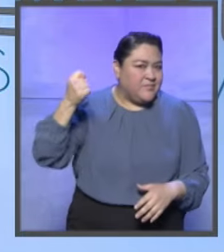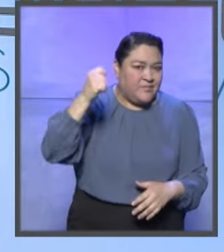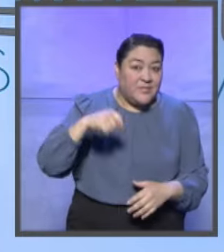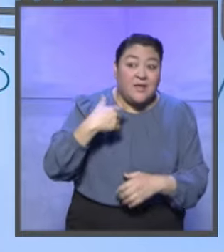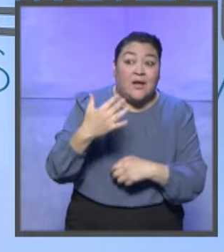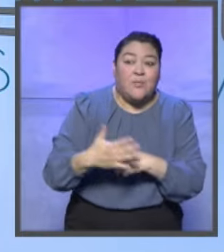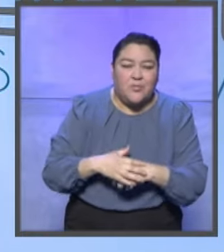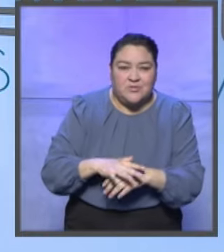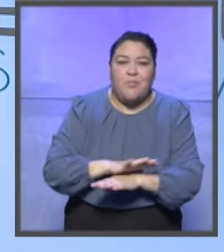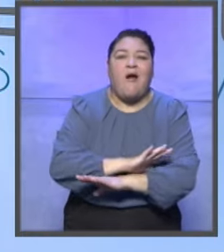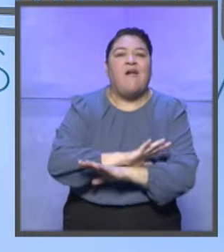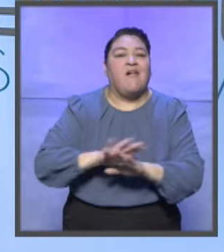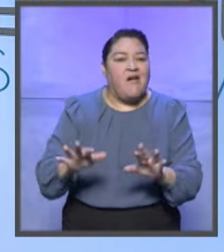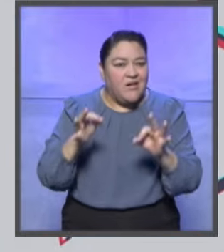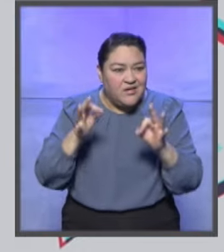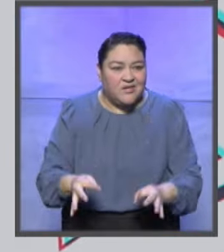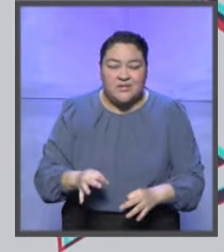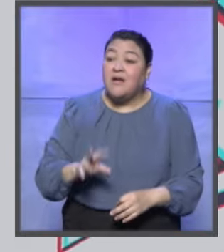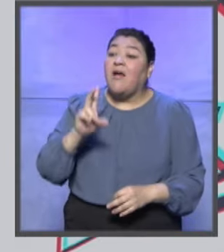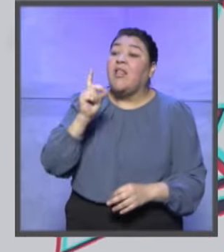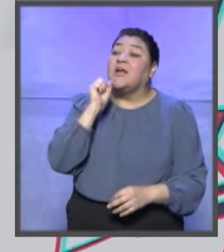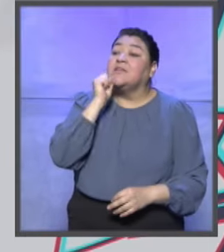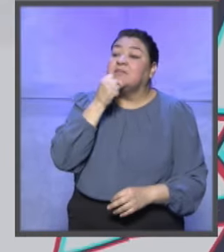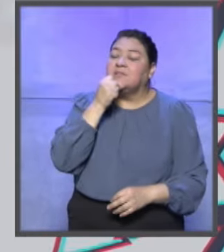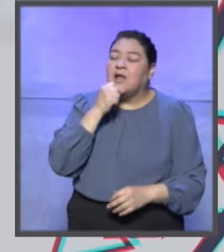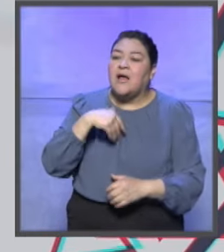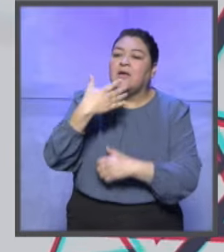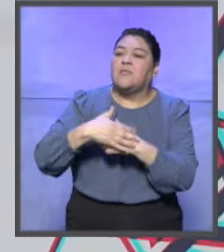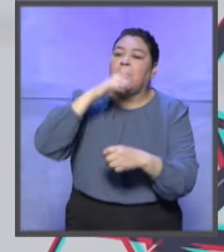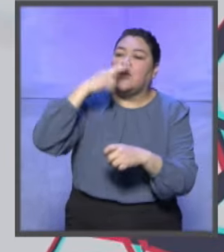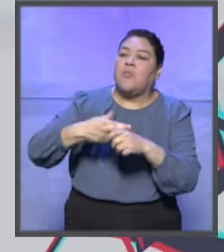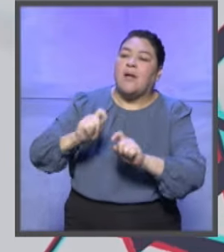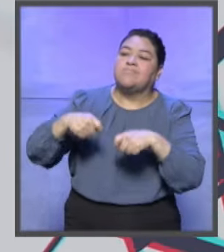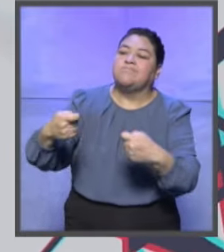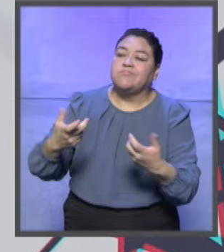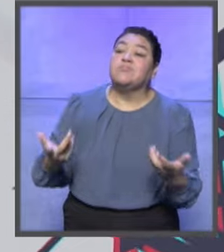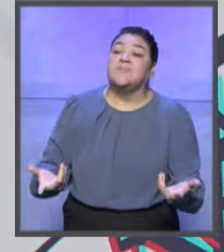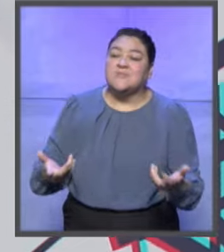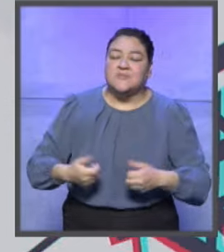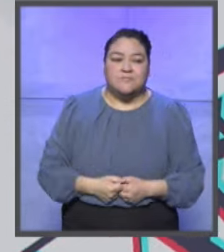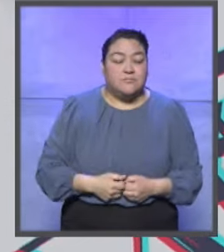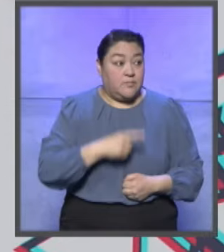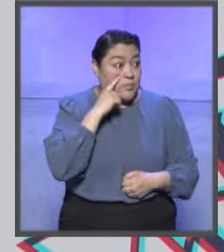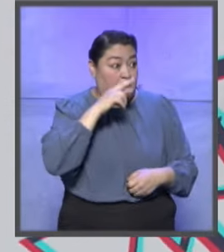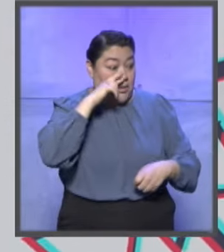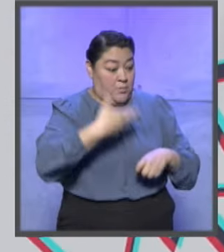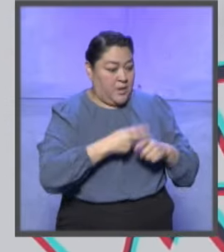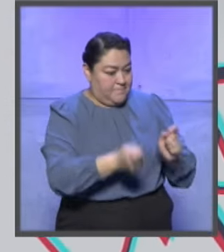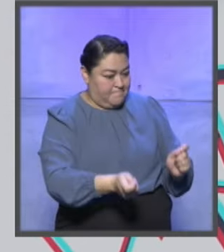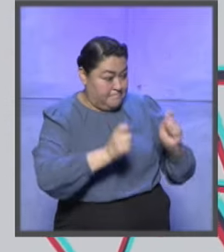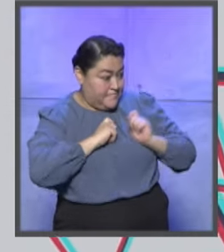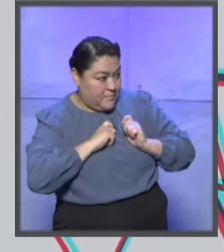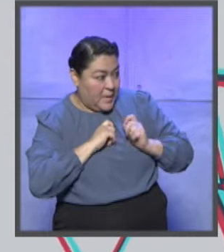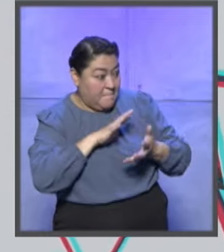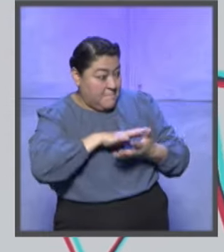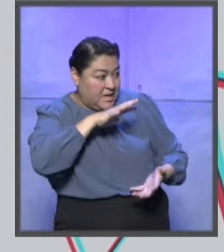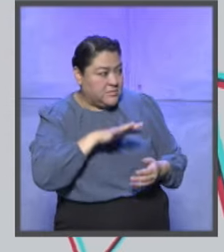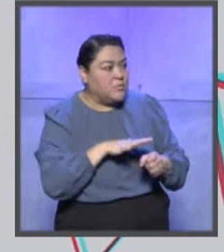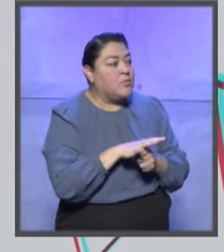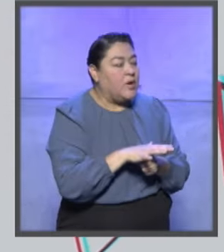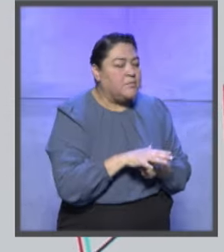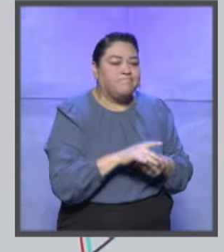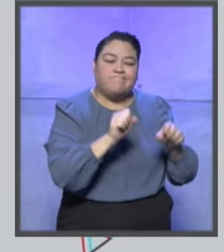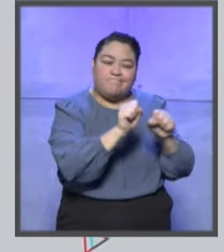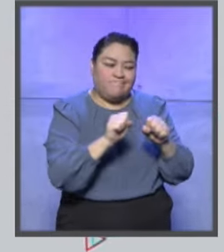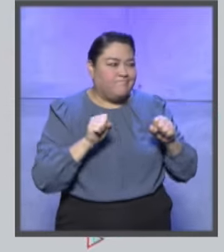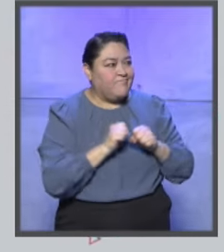ya serán toda una realidad. Bueno, 30 segundos, el reto mayor de esta sala. Sin duda, el reto mayor de esta sala será ir de